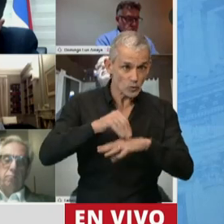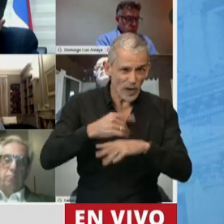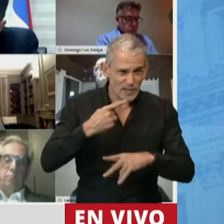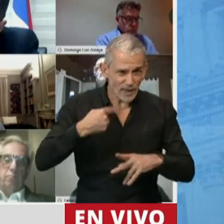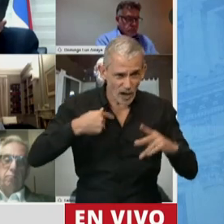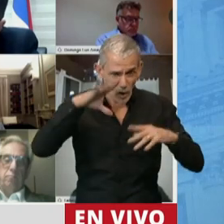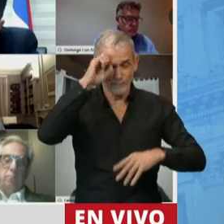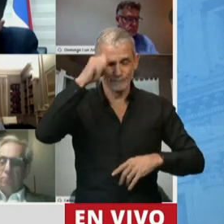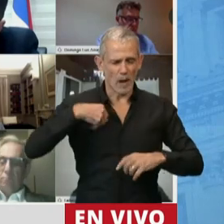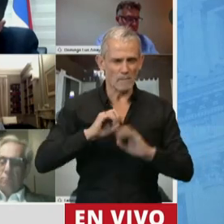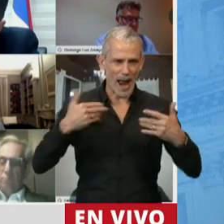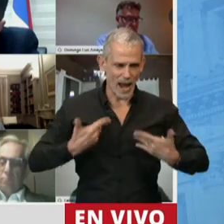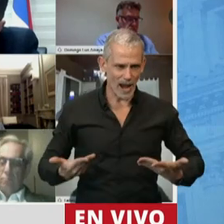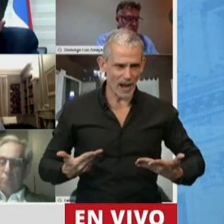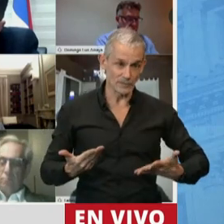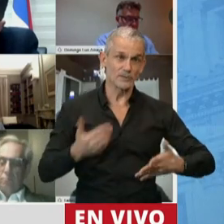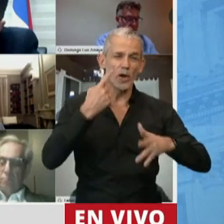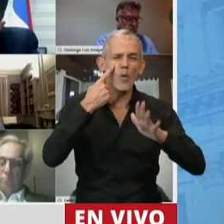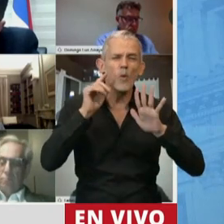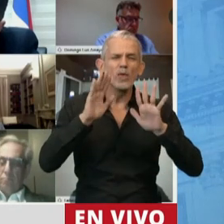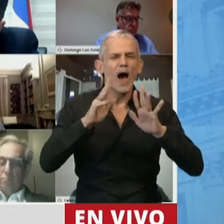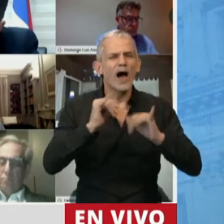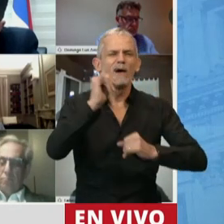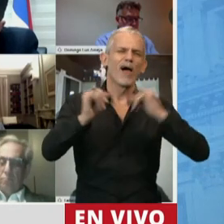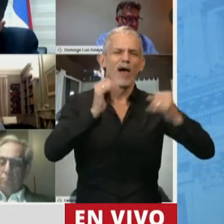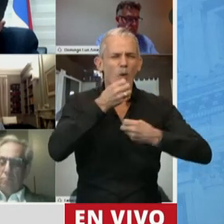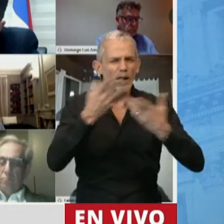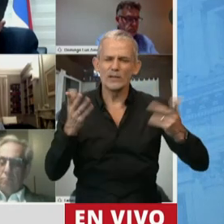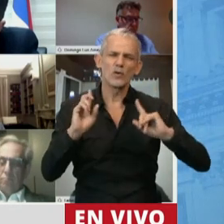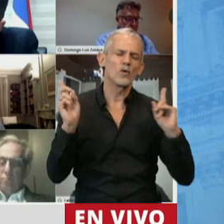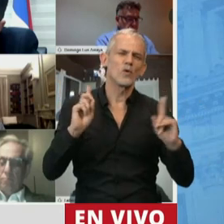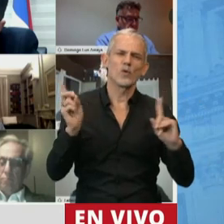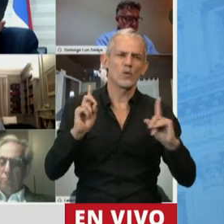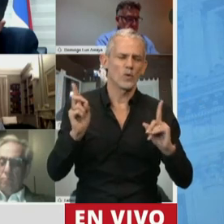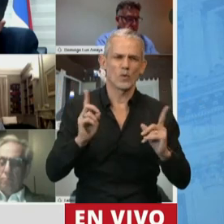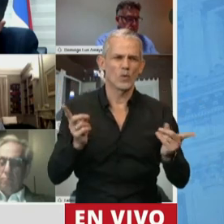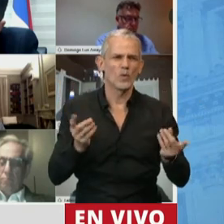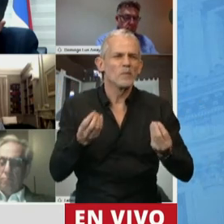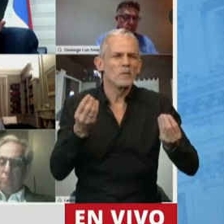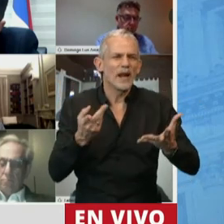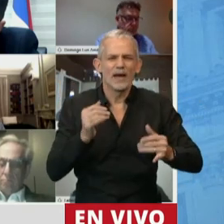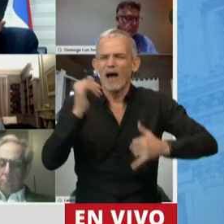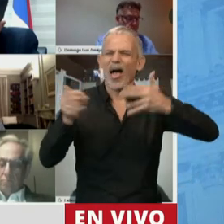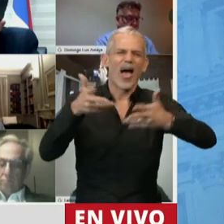tengamos prudencia no no hay mucho sentido